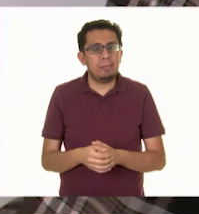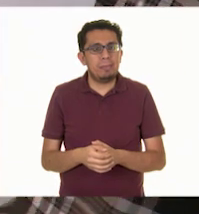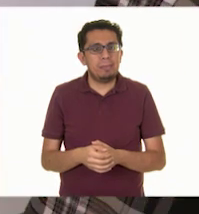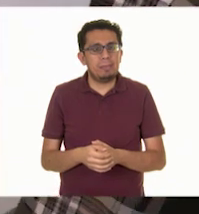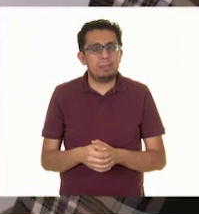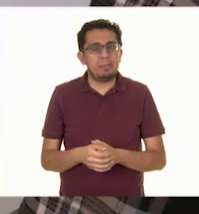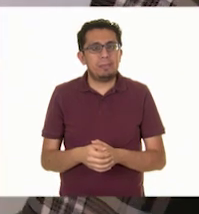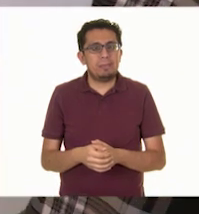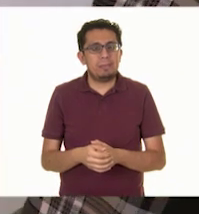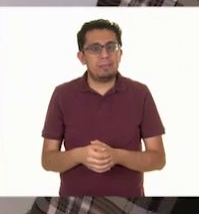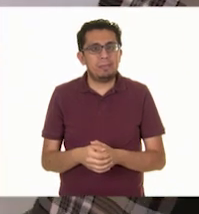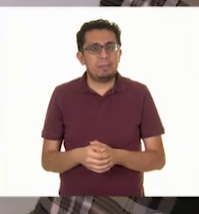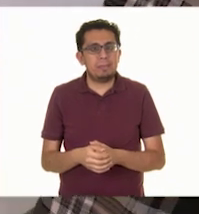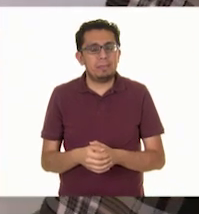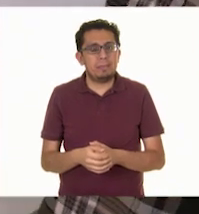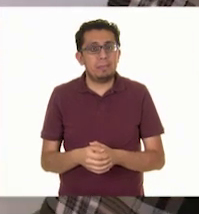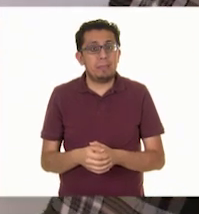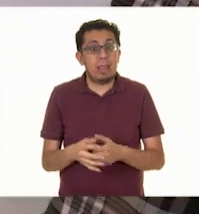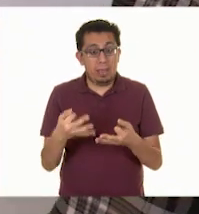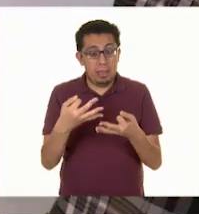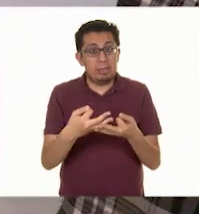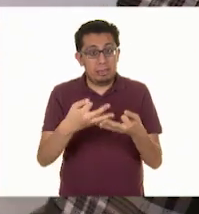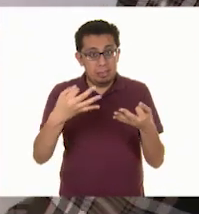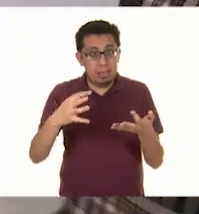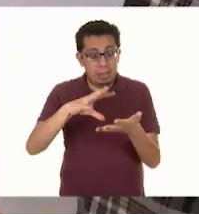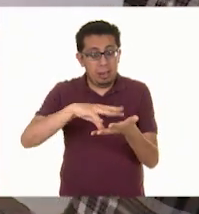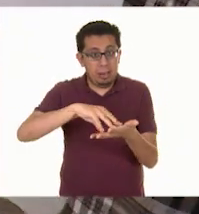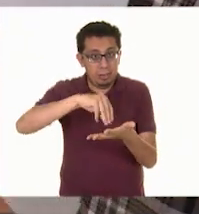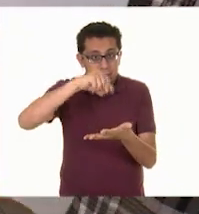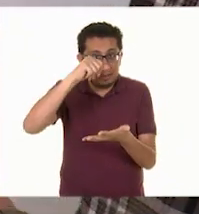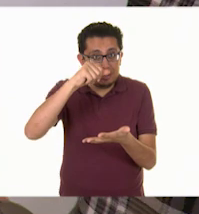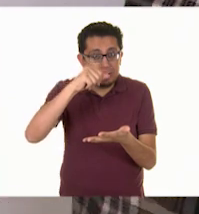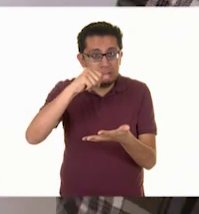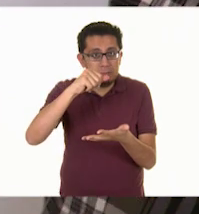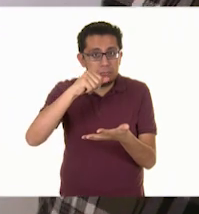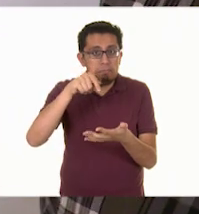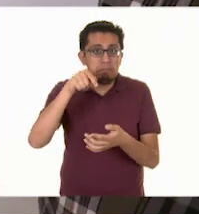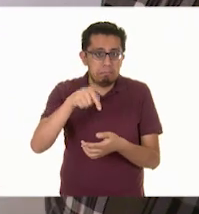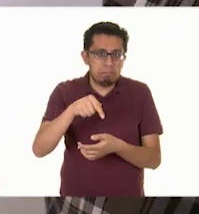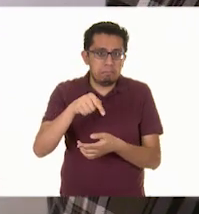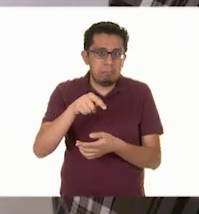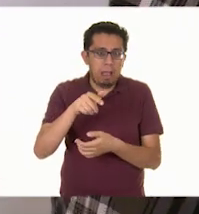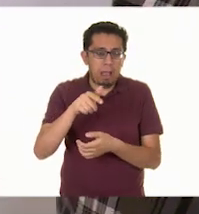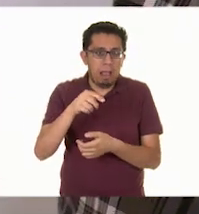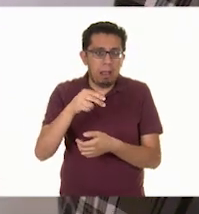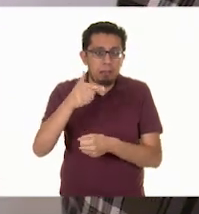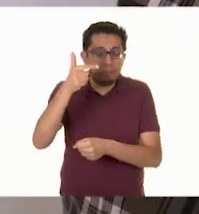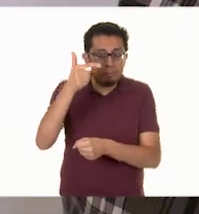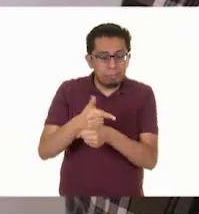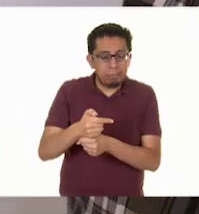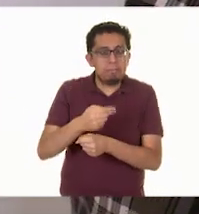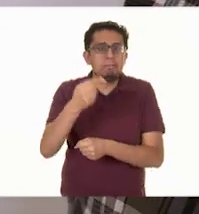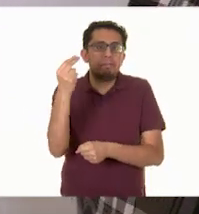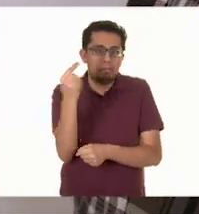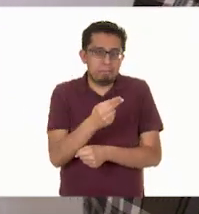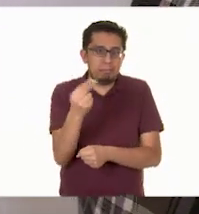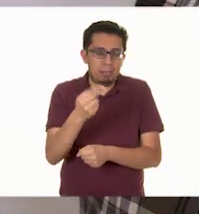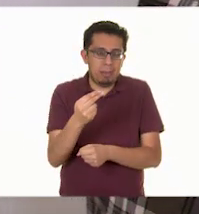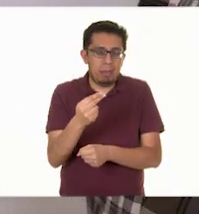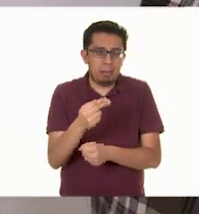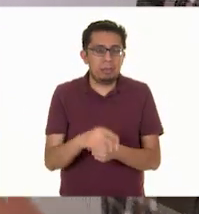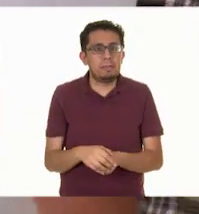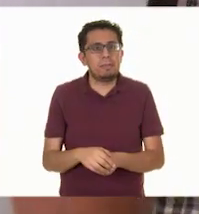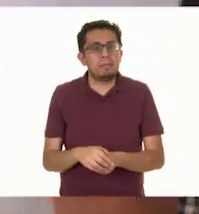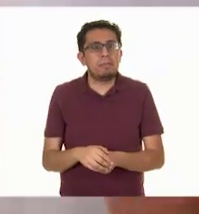Cuando la tierra lo necesite.